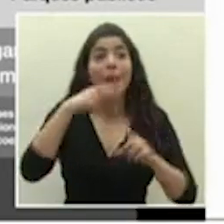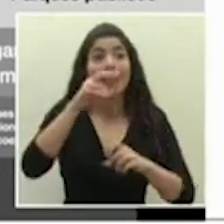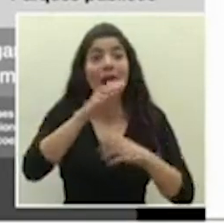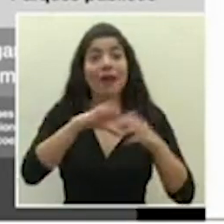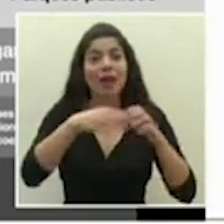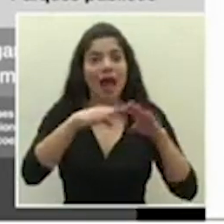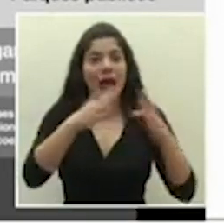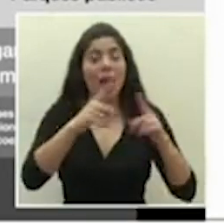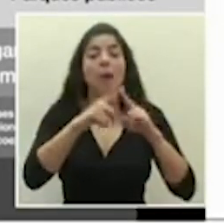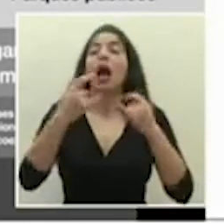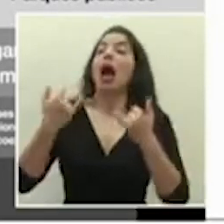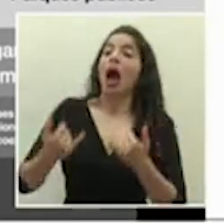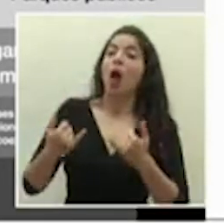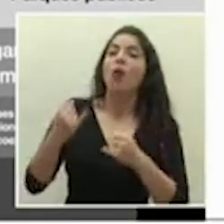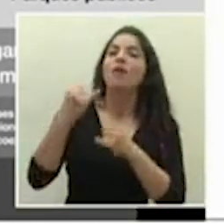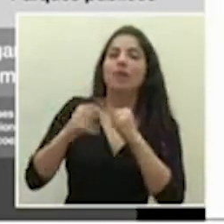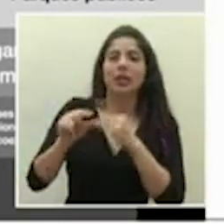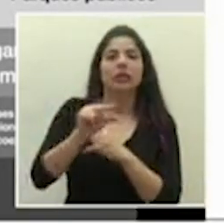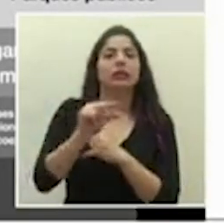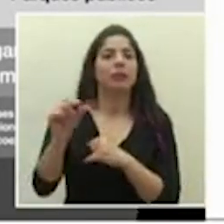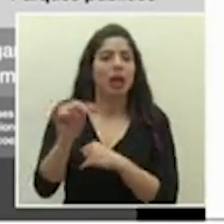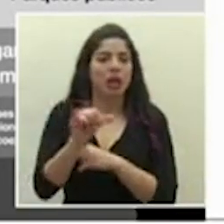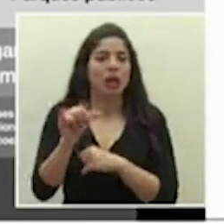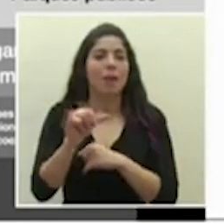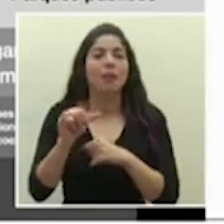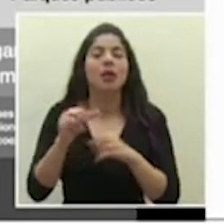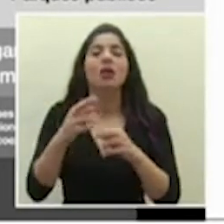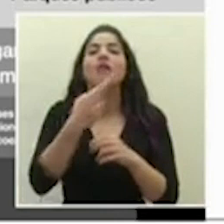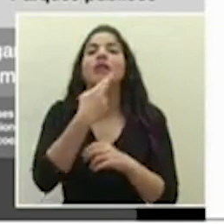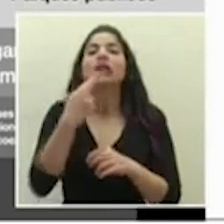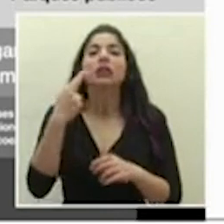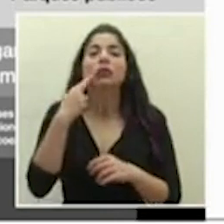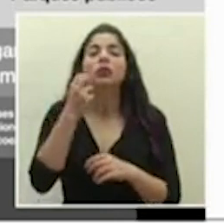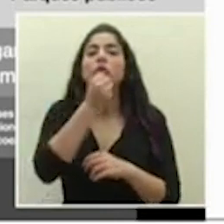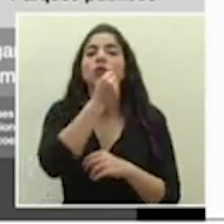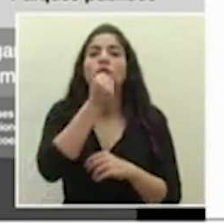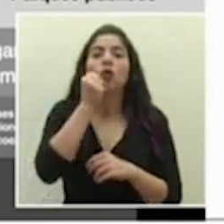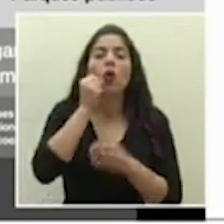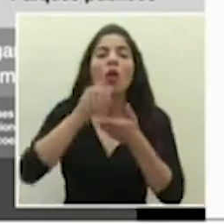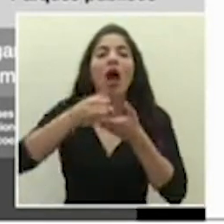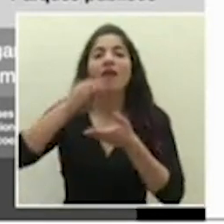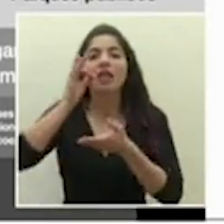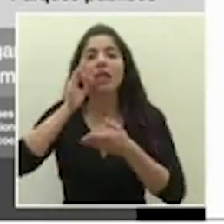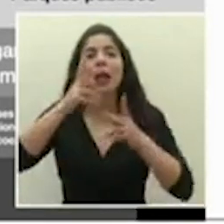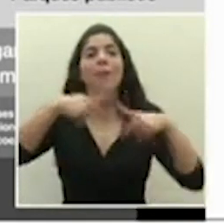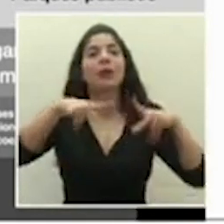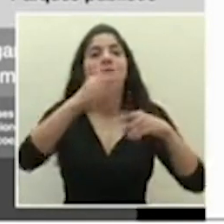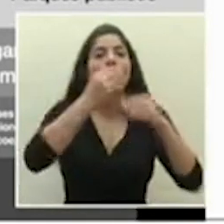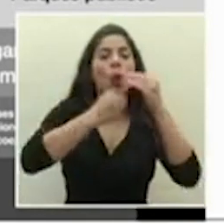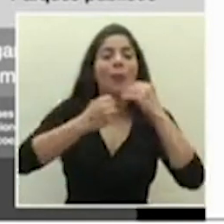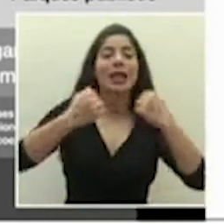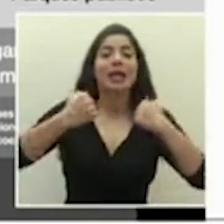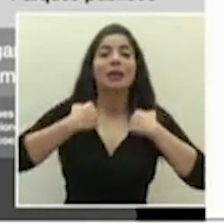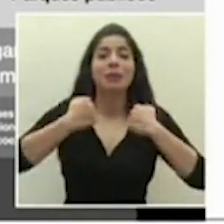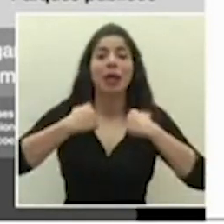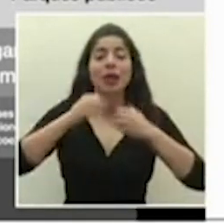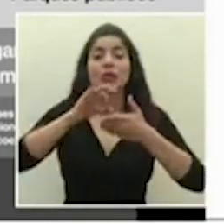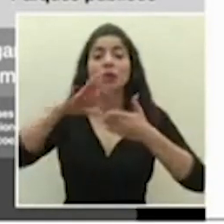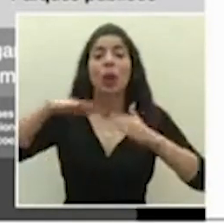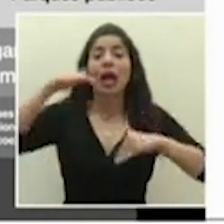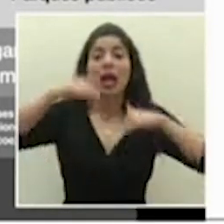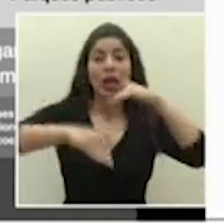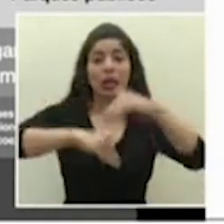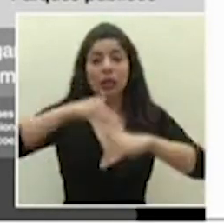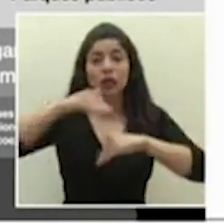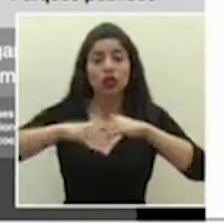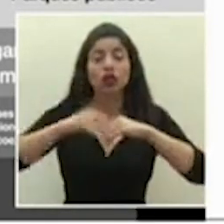se habilita para los fines de semana el funcionamiento de restaurantes, sodas y cafeterías, plazas de comidas, gimnasios y escuelas de natación con